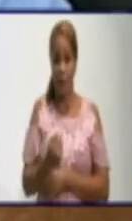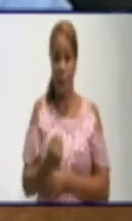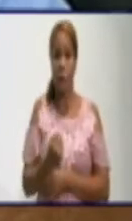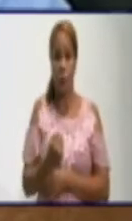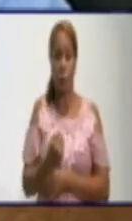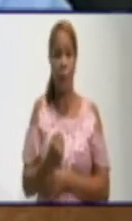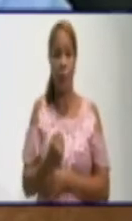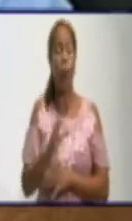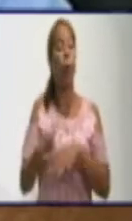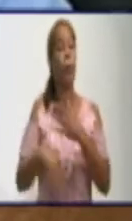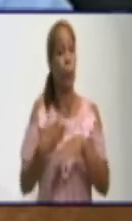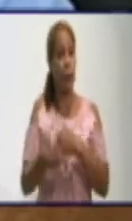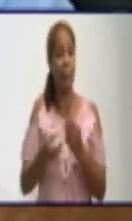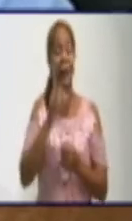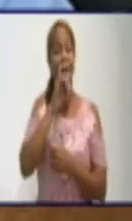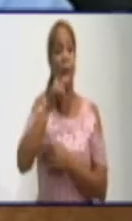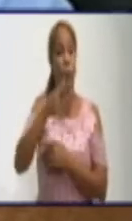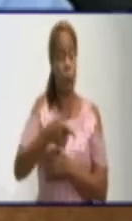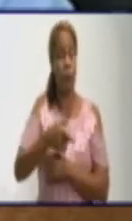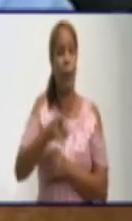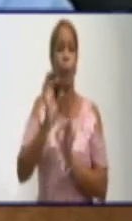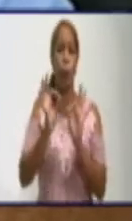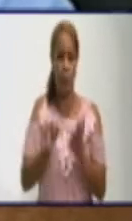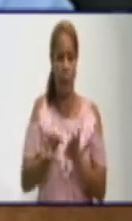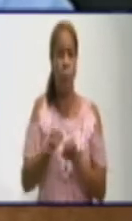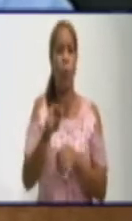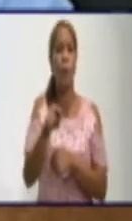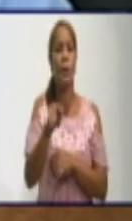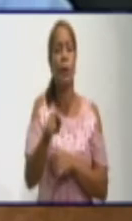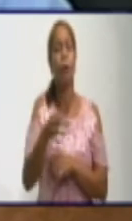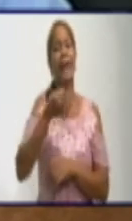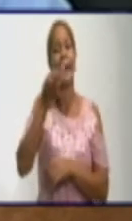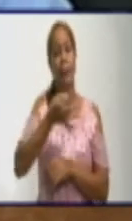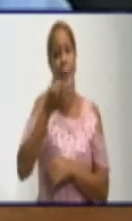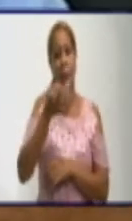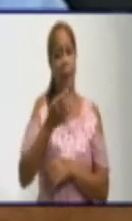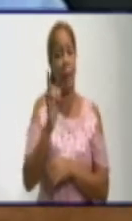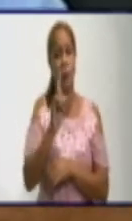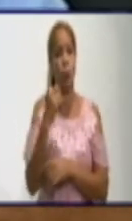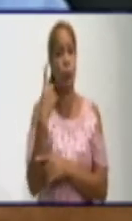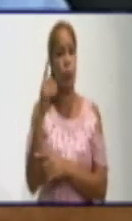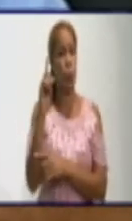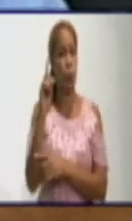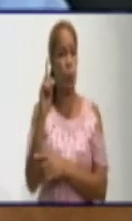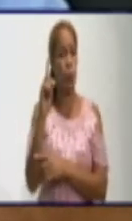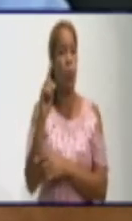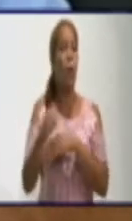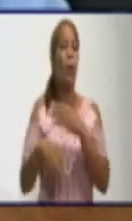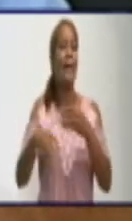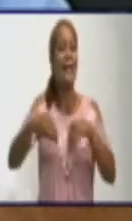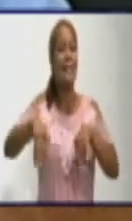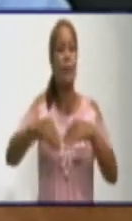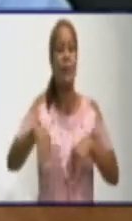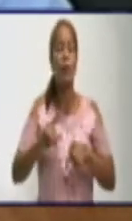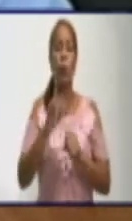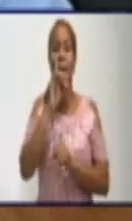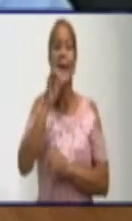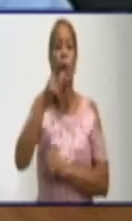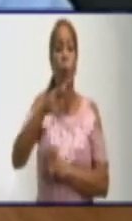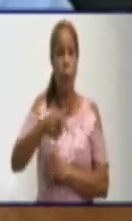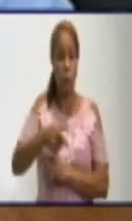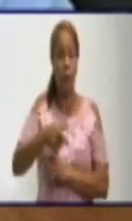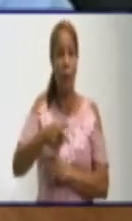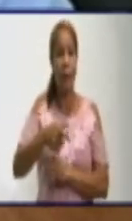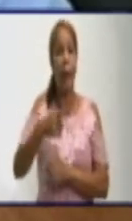del combustible, por lo mismo que usted explicaba. O sea que no es solo la asignación del combustible, sino también el